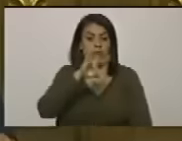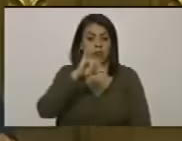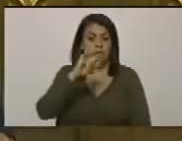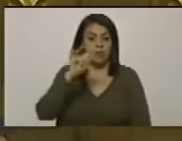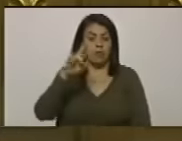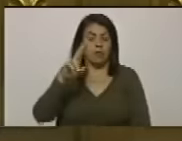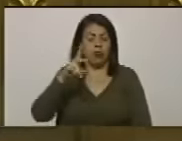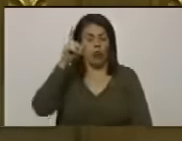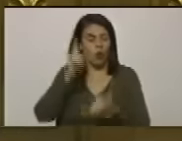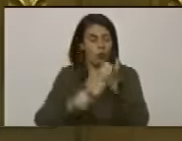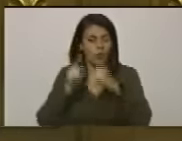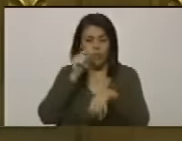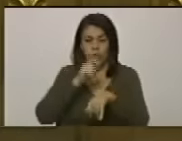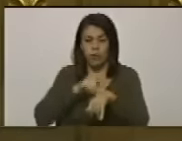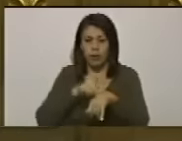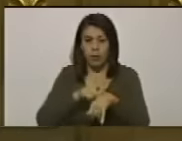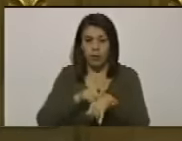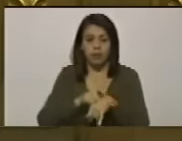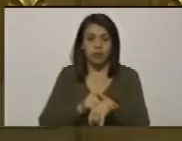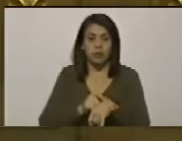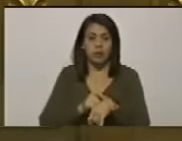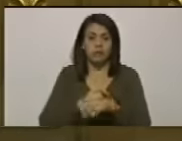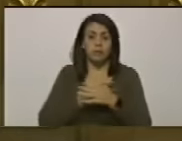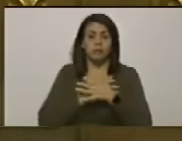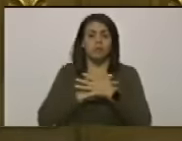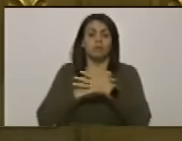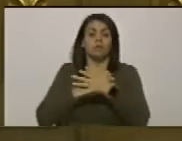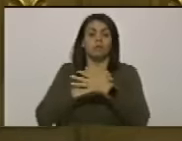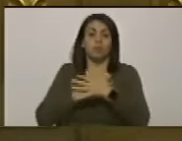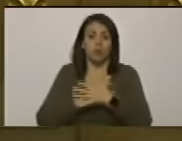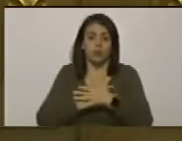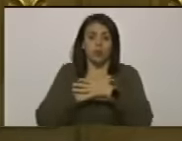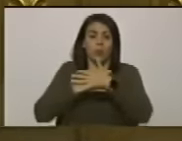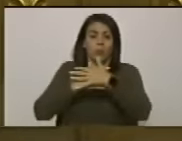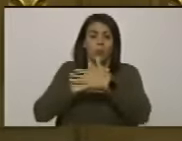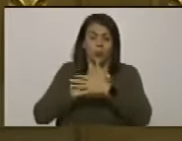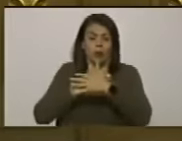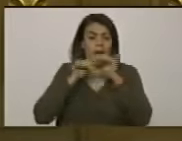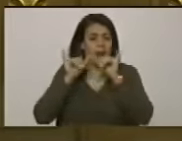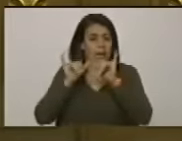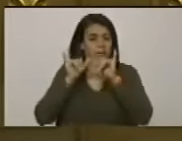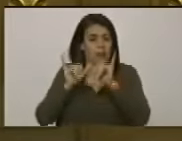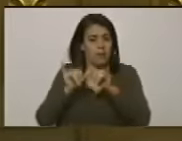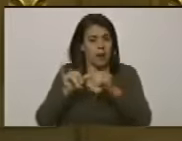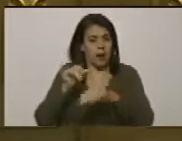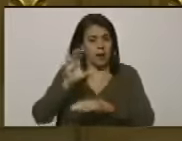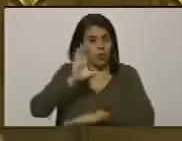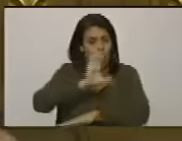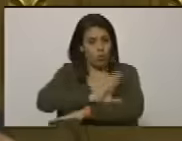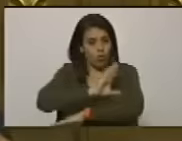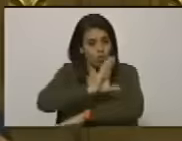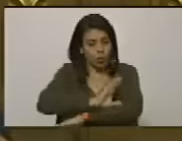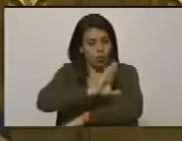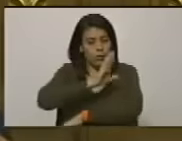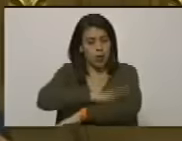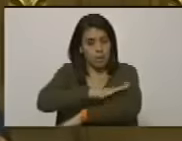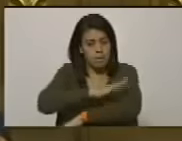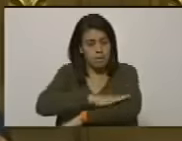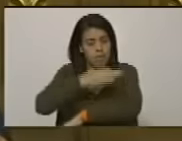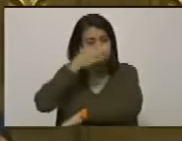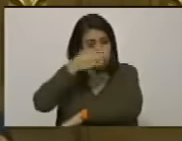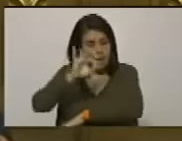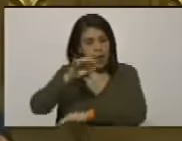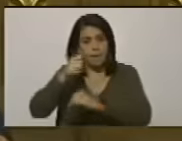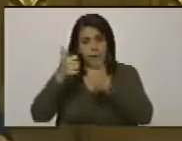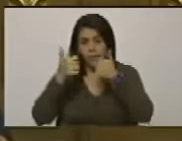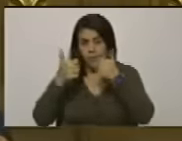el último momento hasta el último aliento de Víctor Hugo tuvimos la oportunidad de saber quién